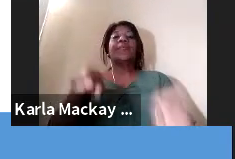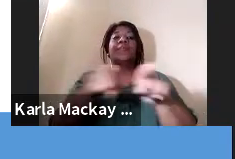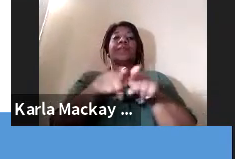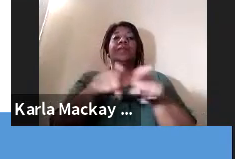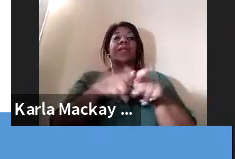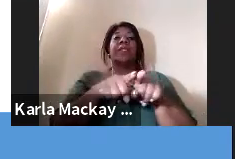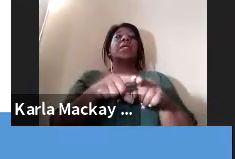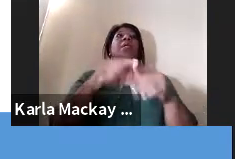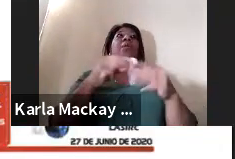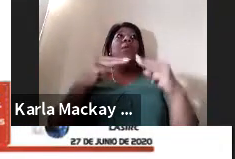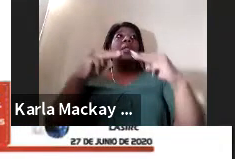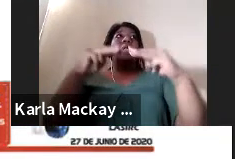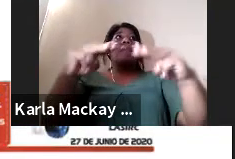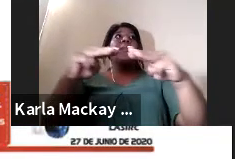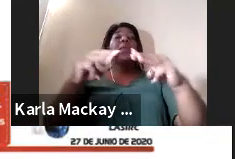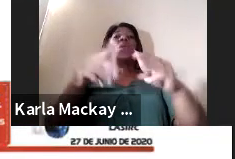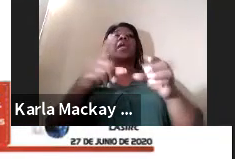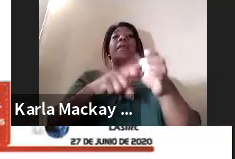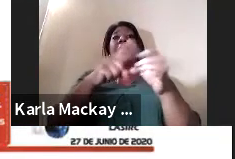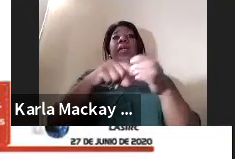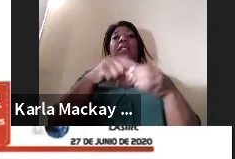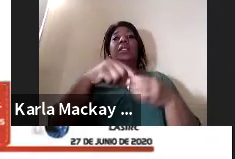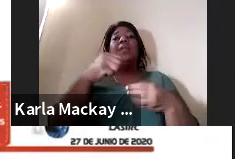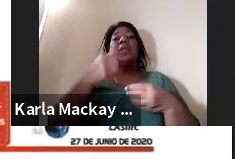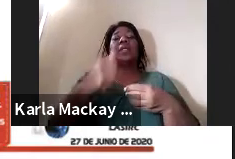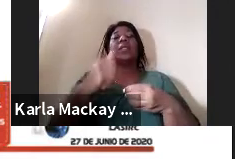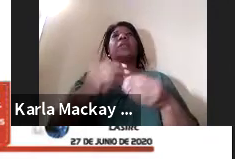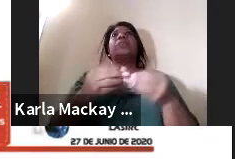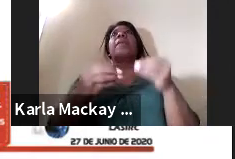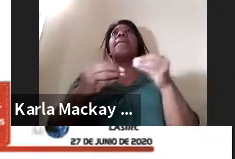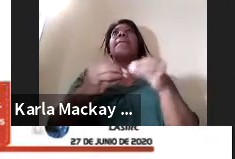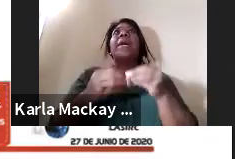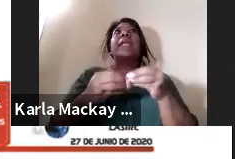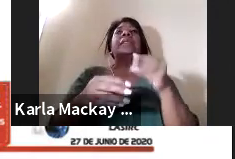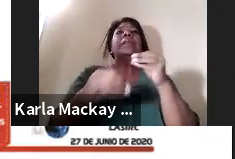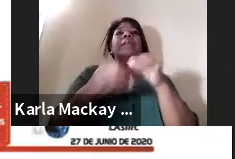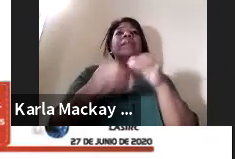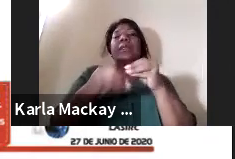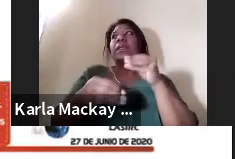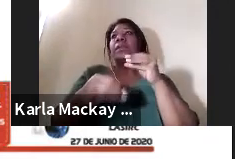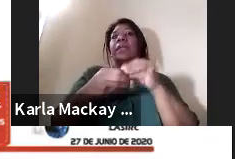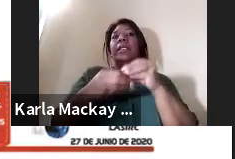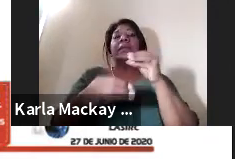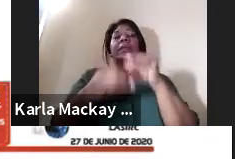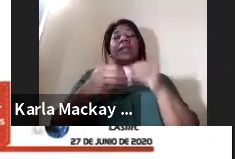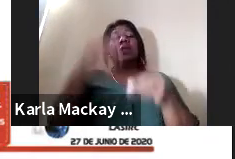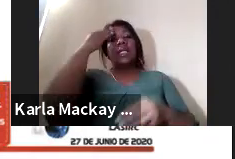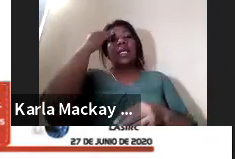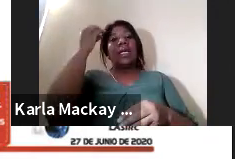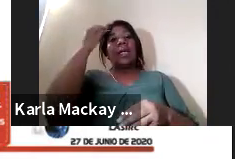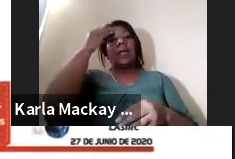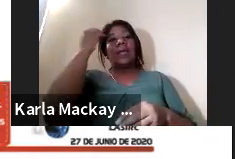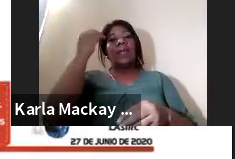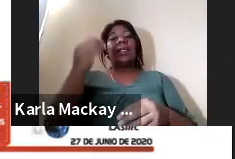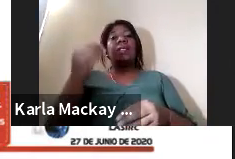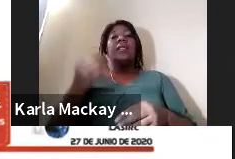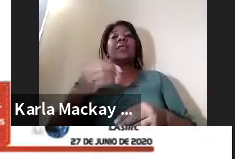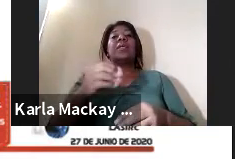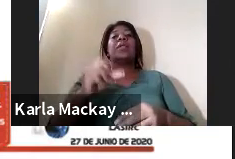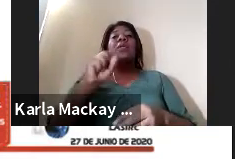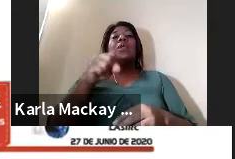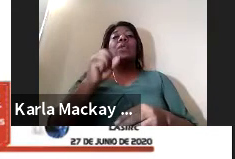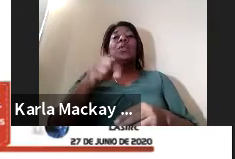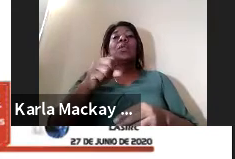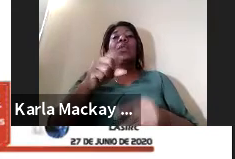método entonces hay una serie de experiencias que por el factor de tiempo no nos va